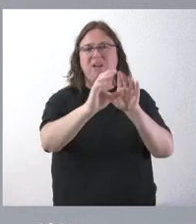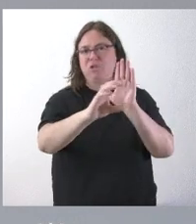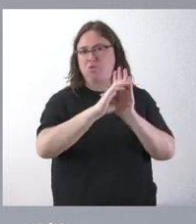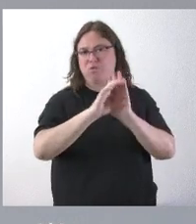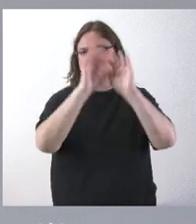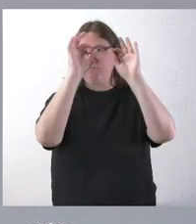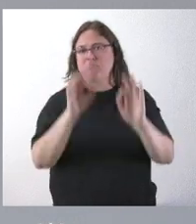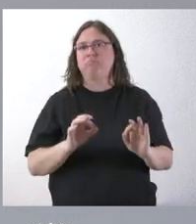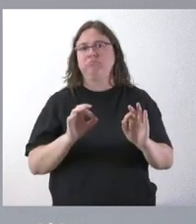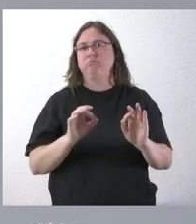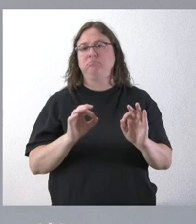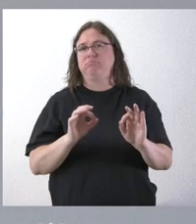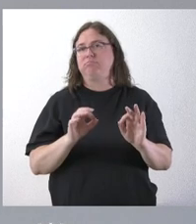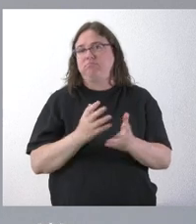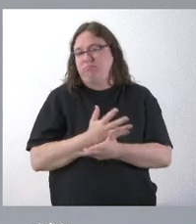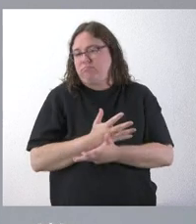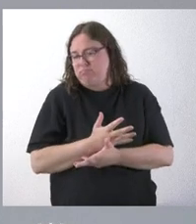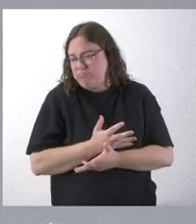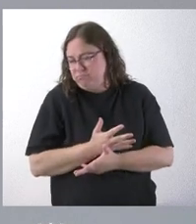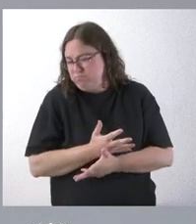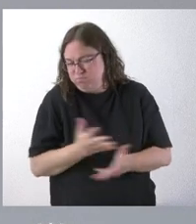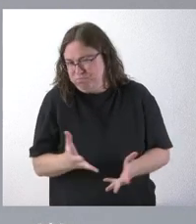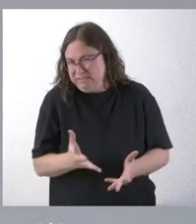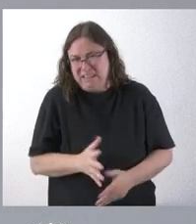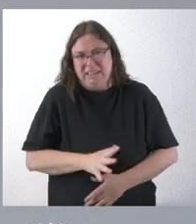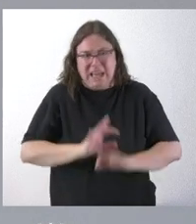insoslayable,